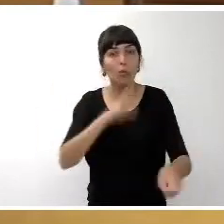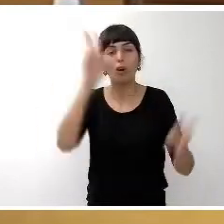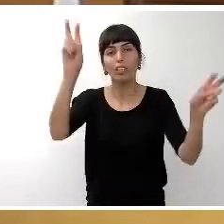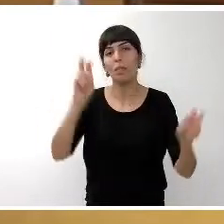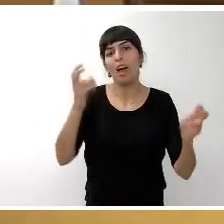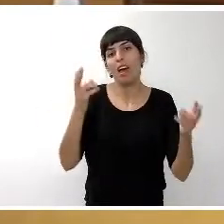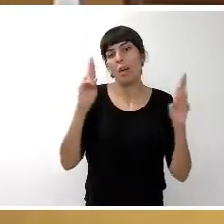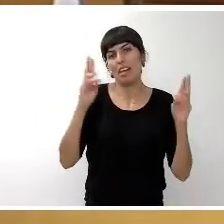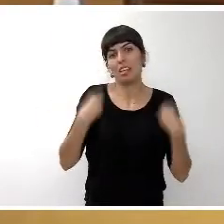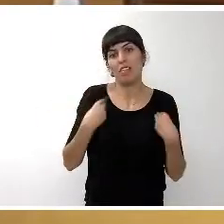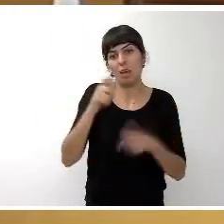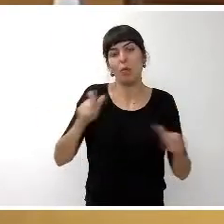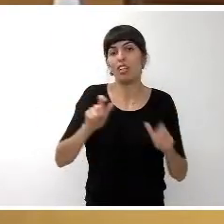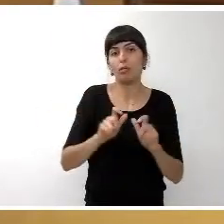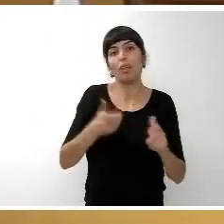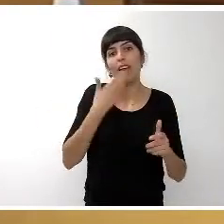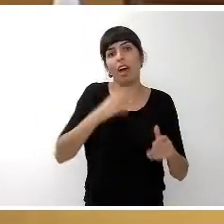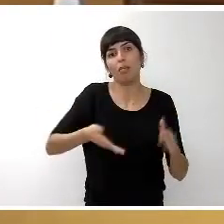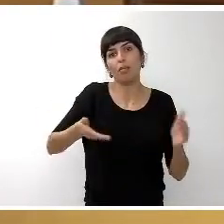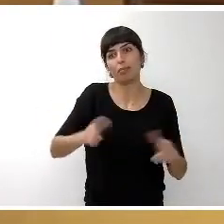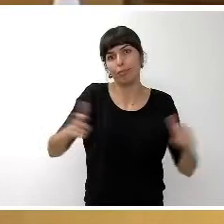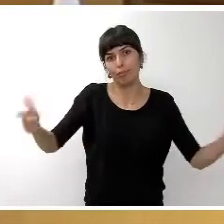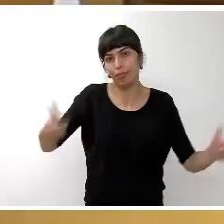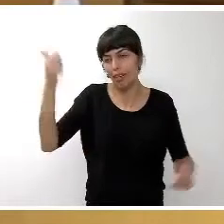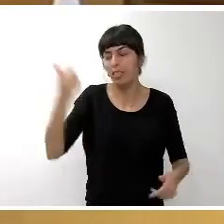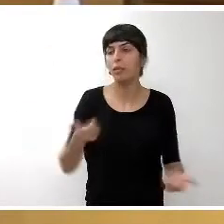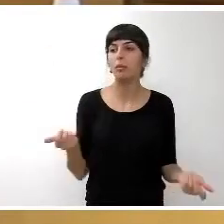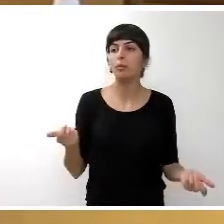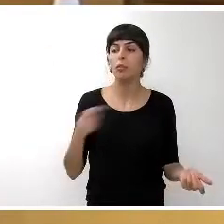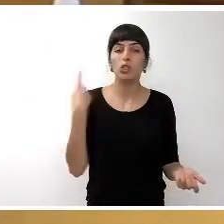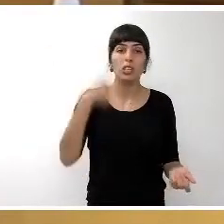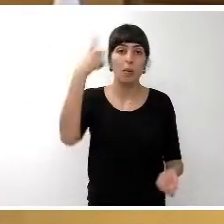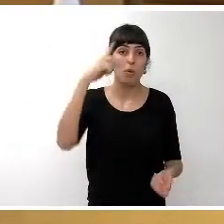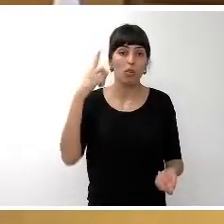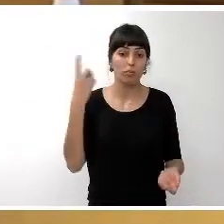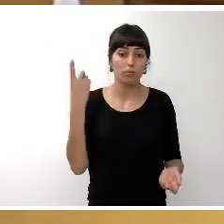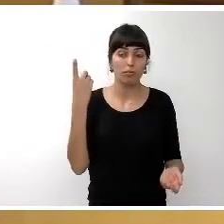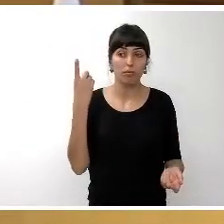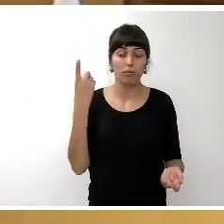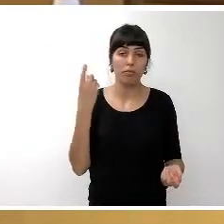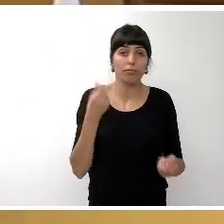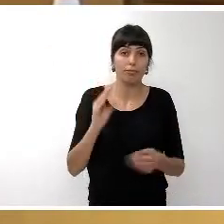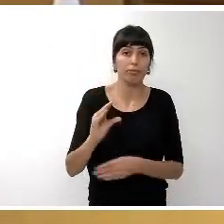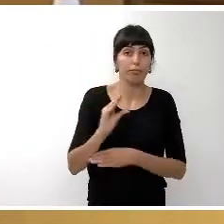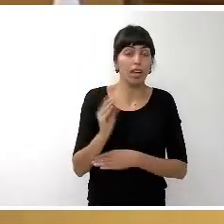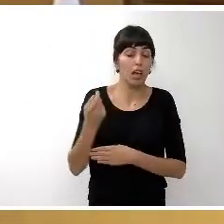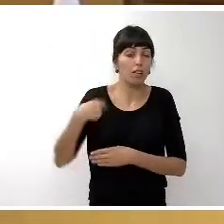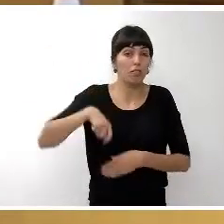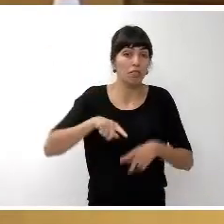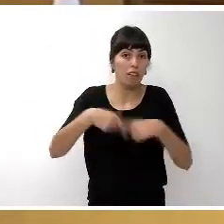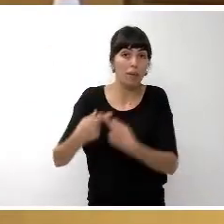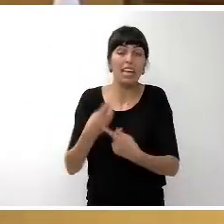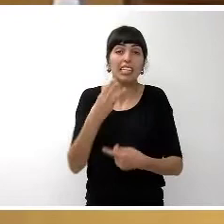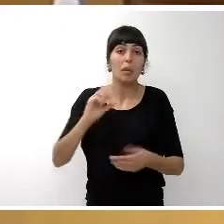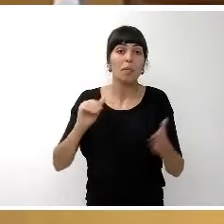Conscientes de que los costes directos e indirectos que genera el Alzheimer entre las familias supera los 30.000 euros anuales. Conscientes de la